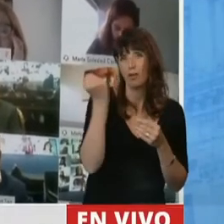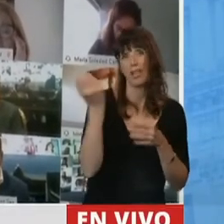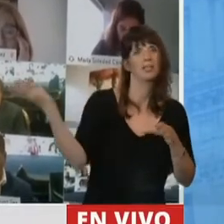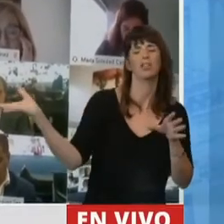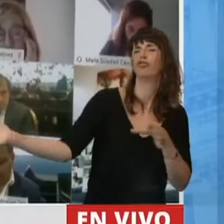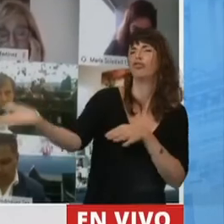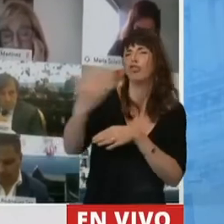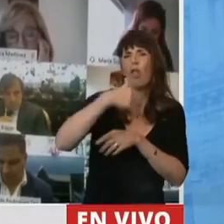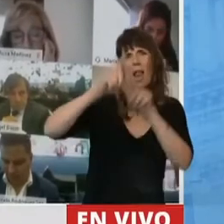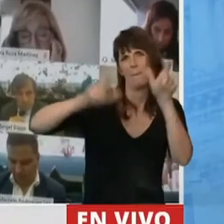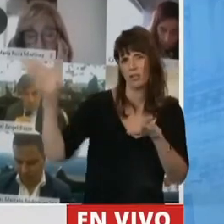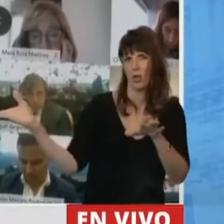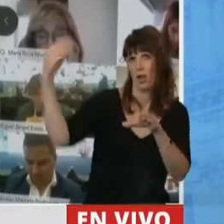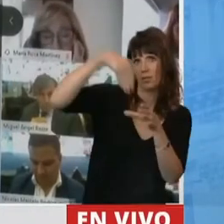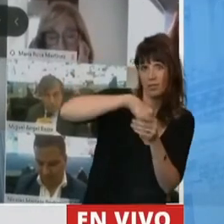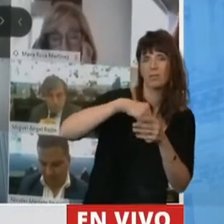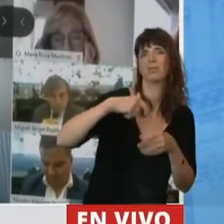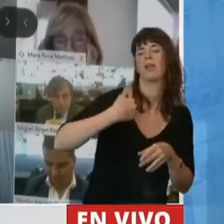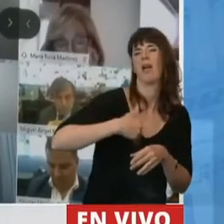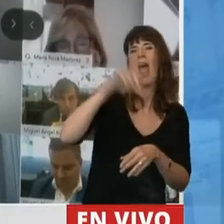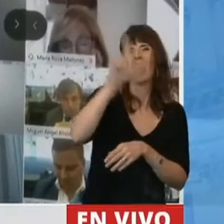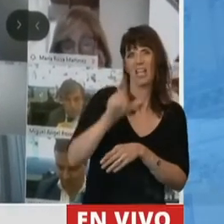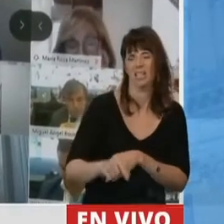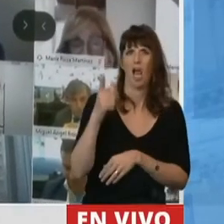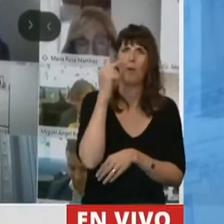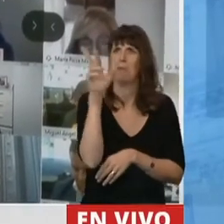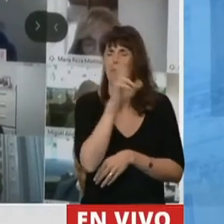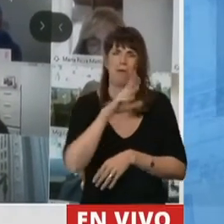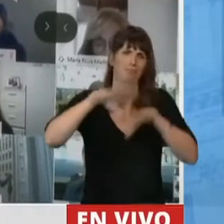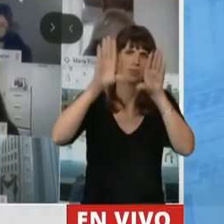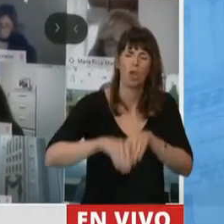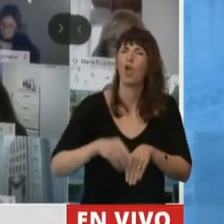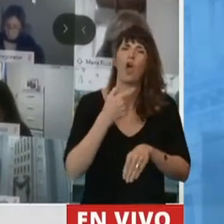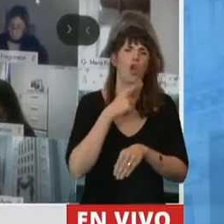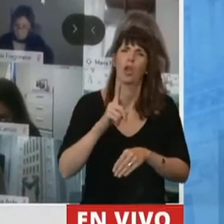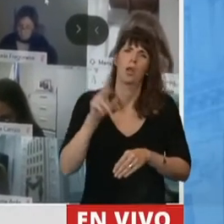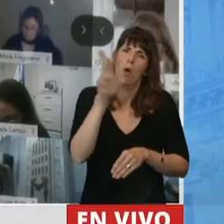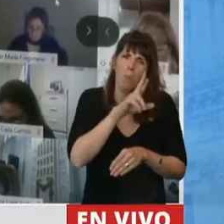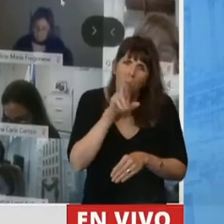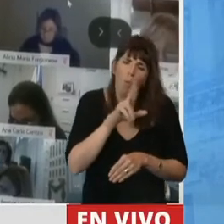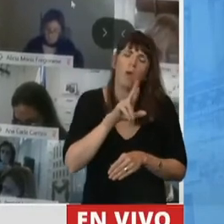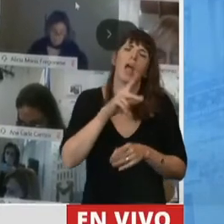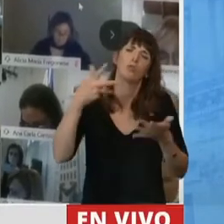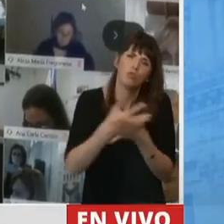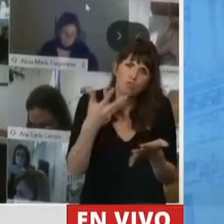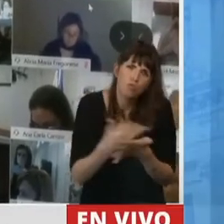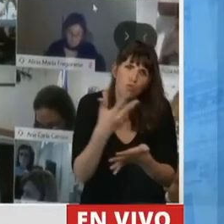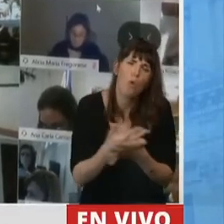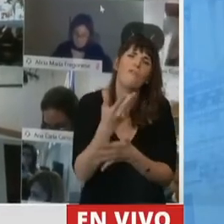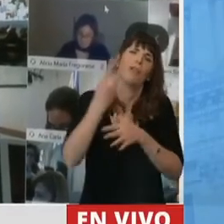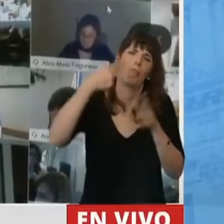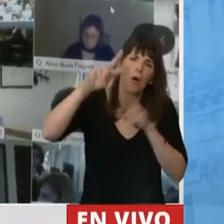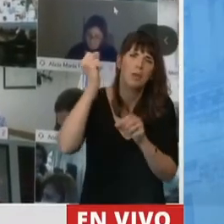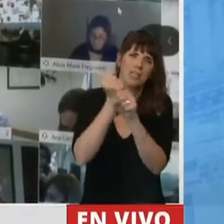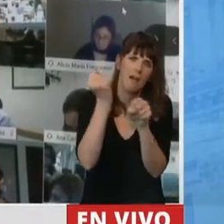queremos que ese país que viene sea un país donde las mujeres no tengan que seguir llevando la mayor carga del trabajo doméstico, donde queremos un país